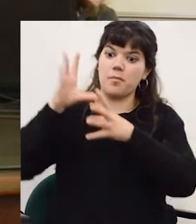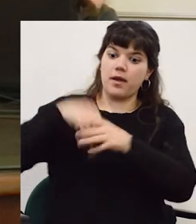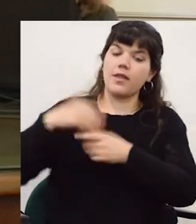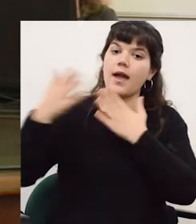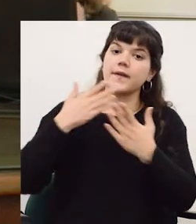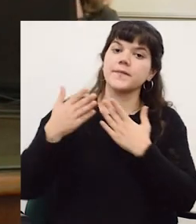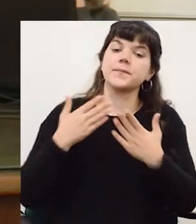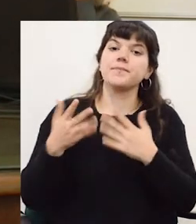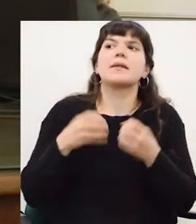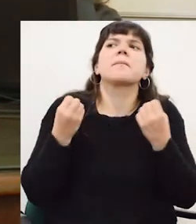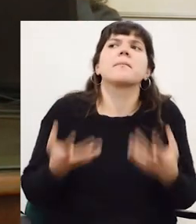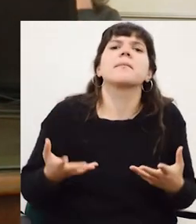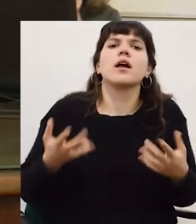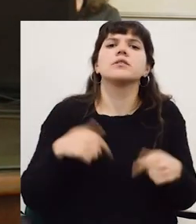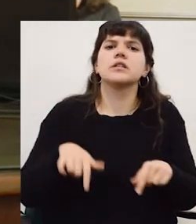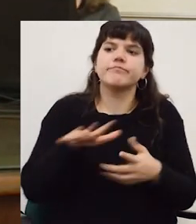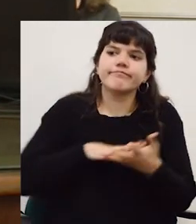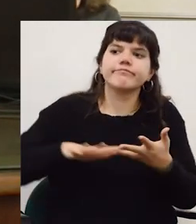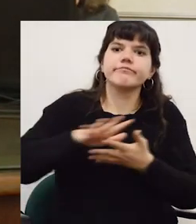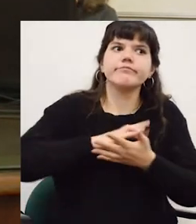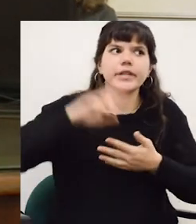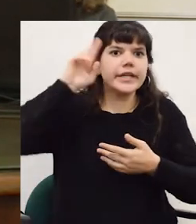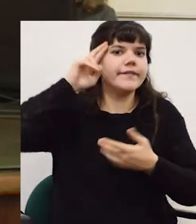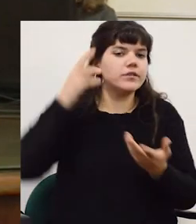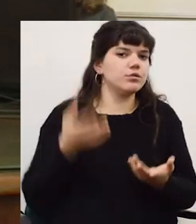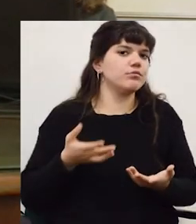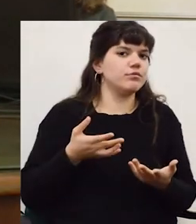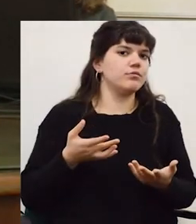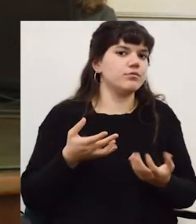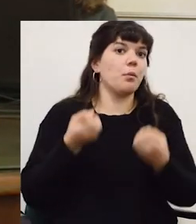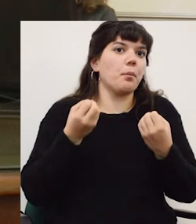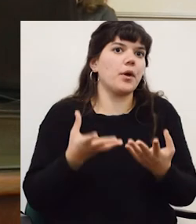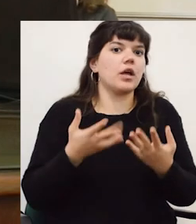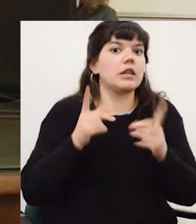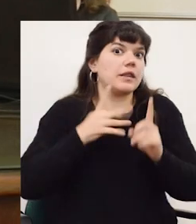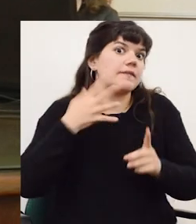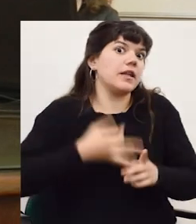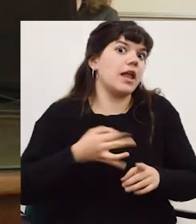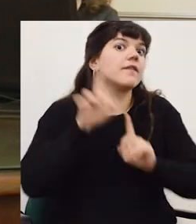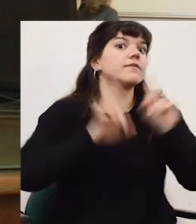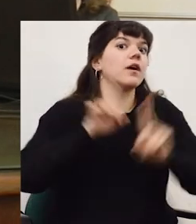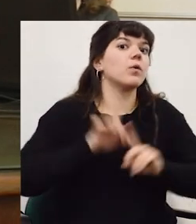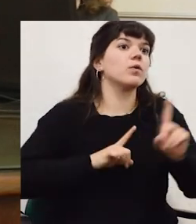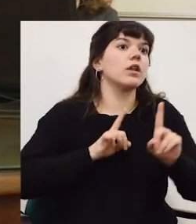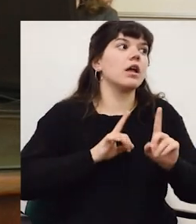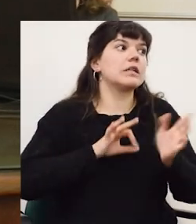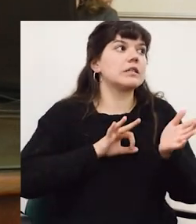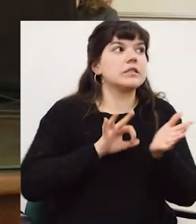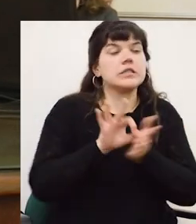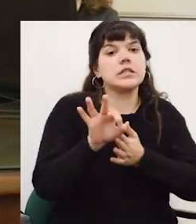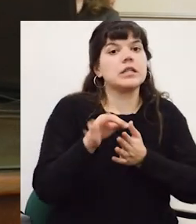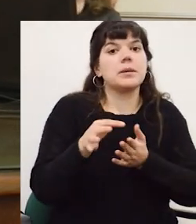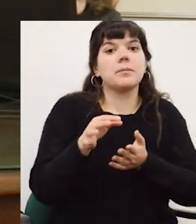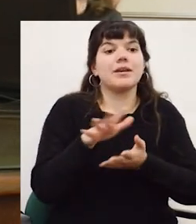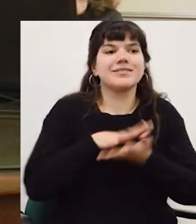planteando este tema o lanzando este tema entre el grupo se planteó qué va a pasar en un contexto de restricción porque en